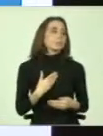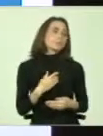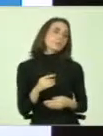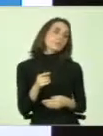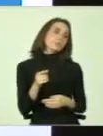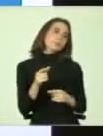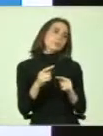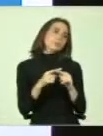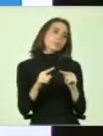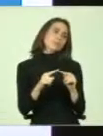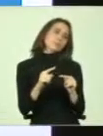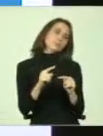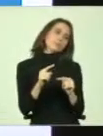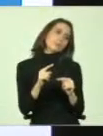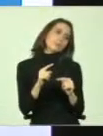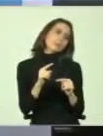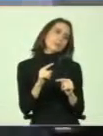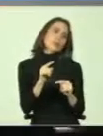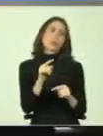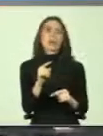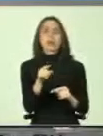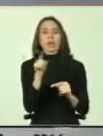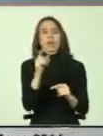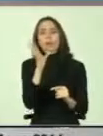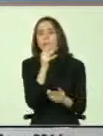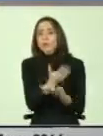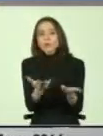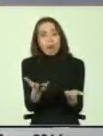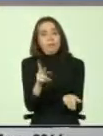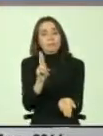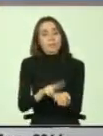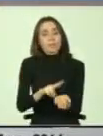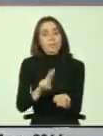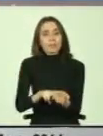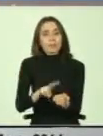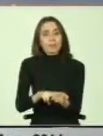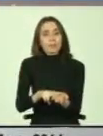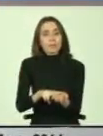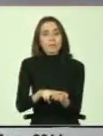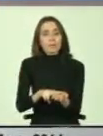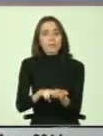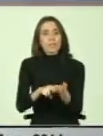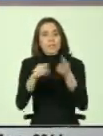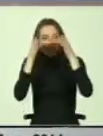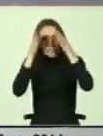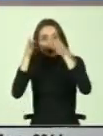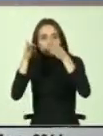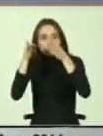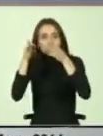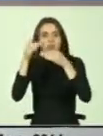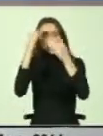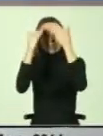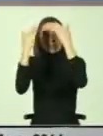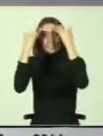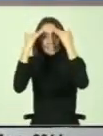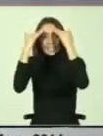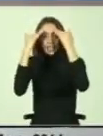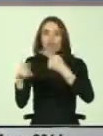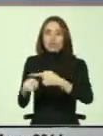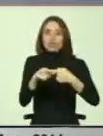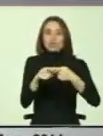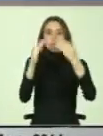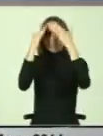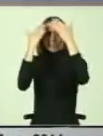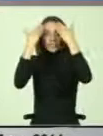APS vinculados a la inexistencia real. de un enfoque psicosocial, psicosanitario, y solamente